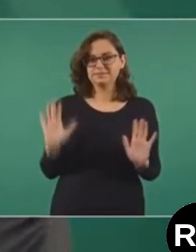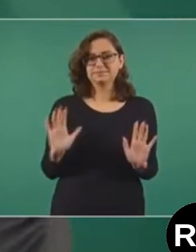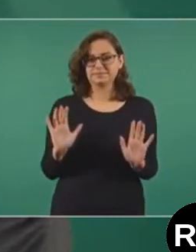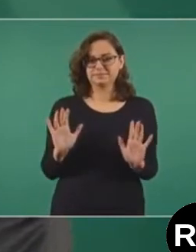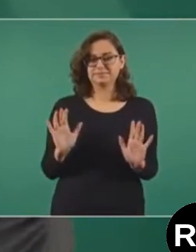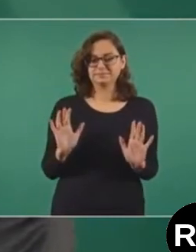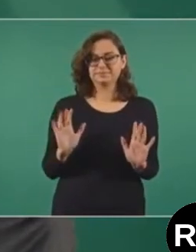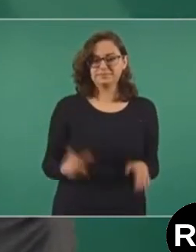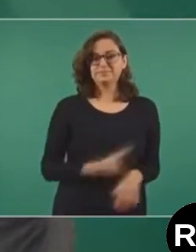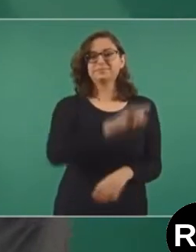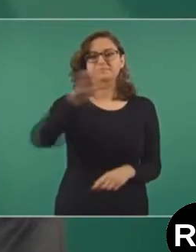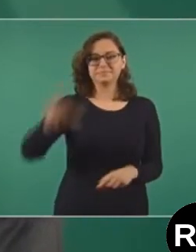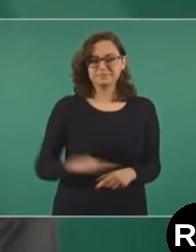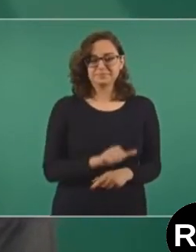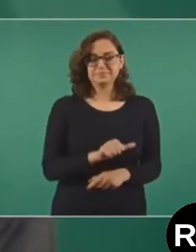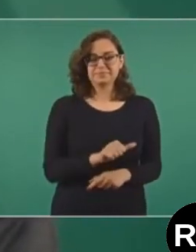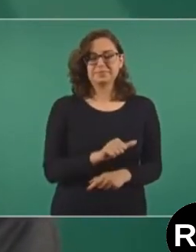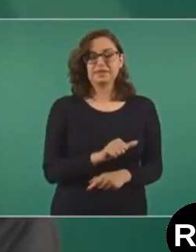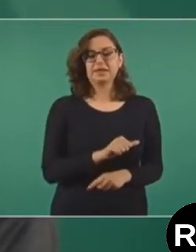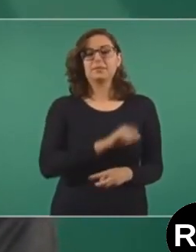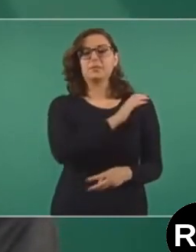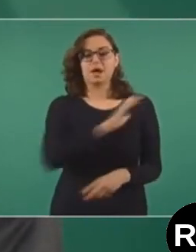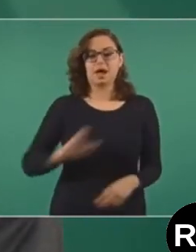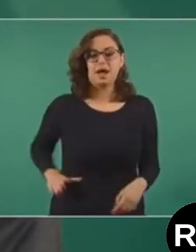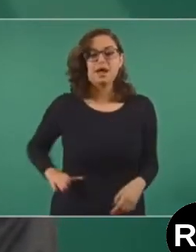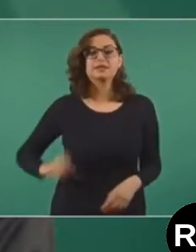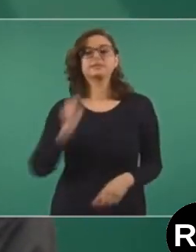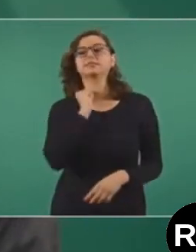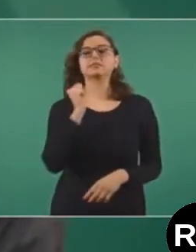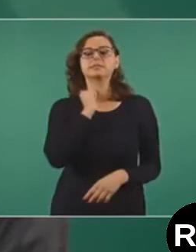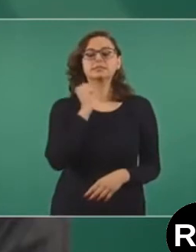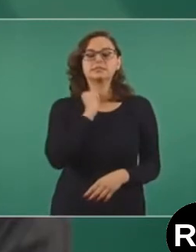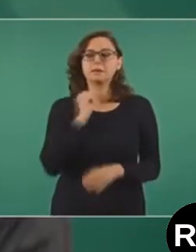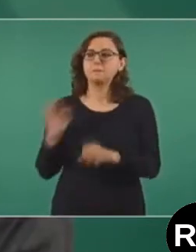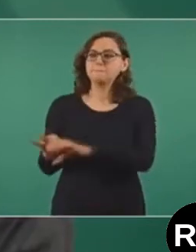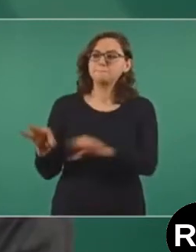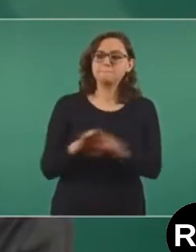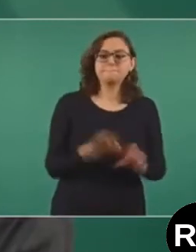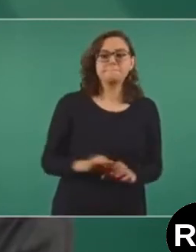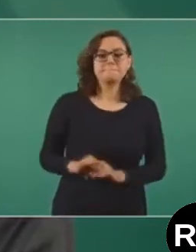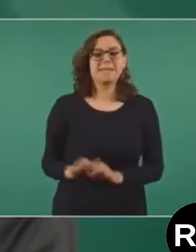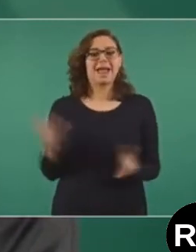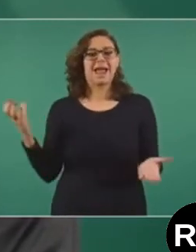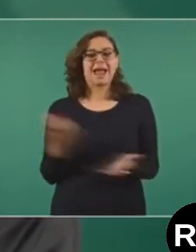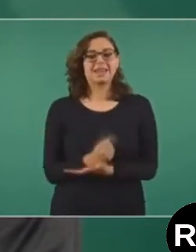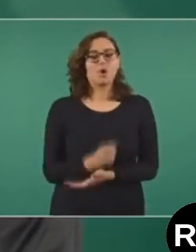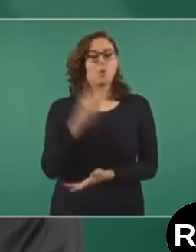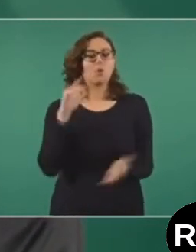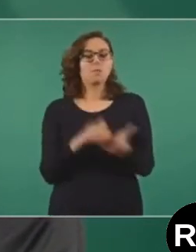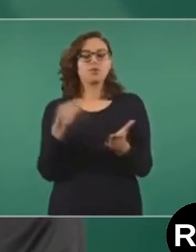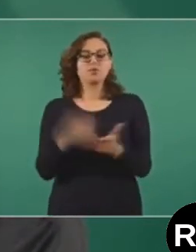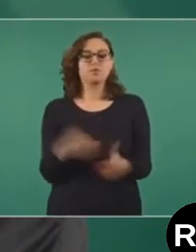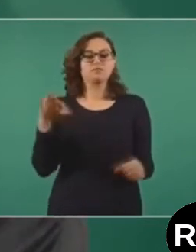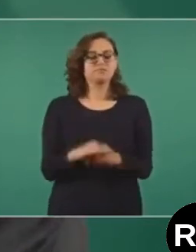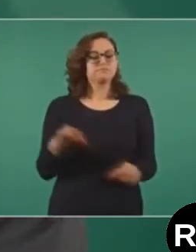Y luego es candidata a diputada federal debe haber ganado con más de un millón de votos de